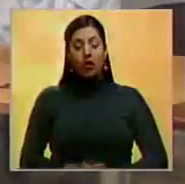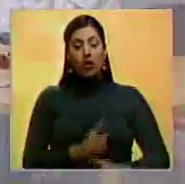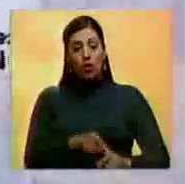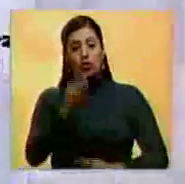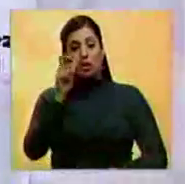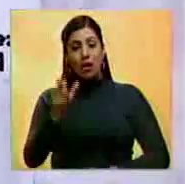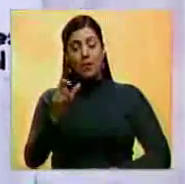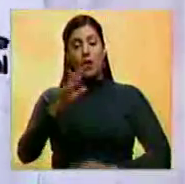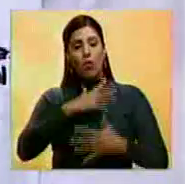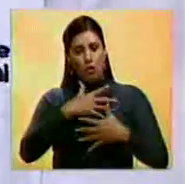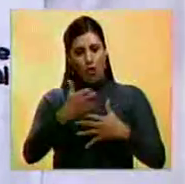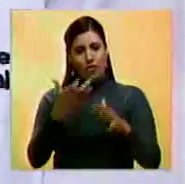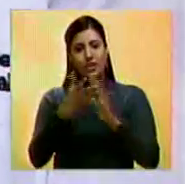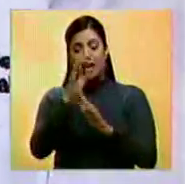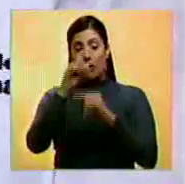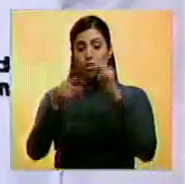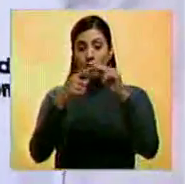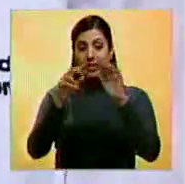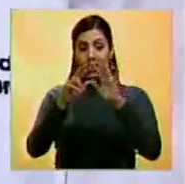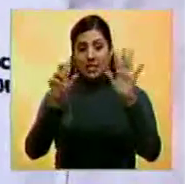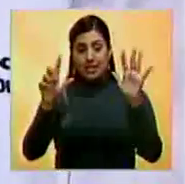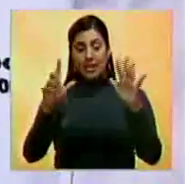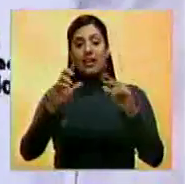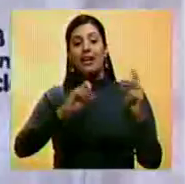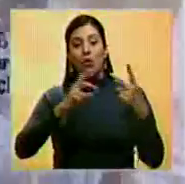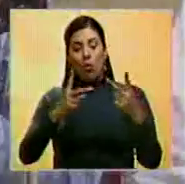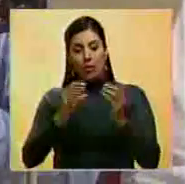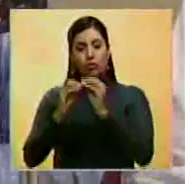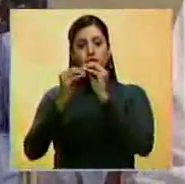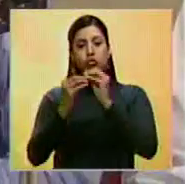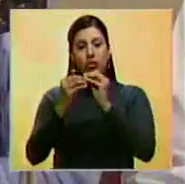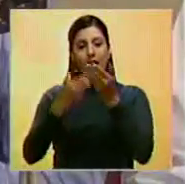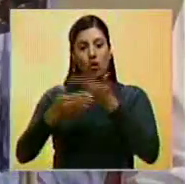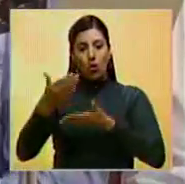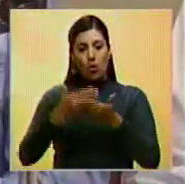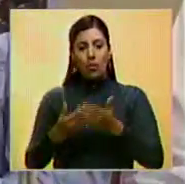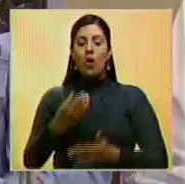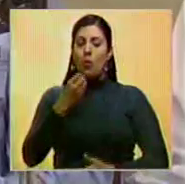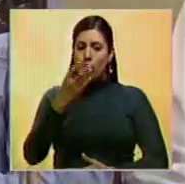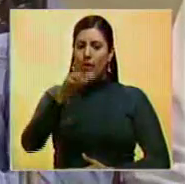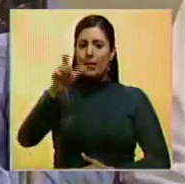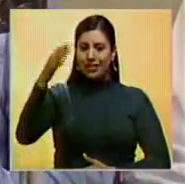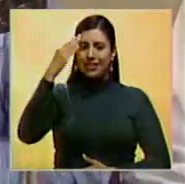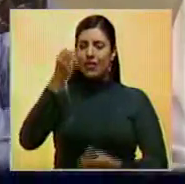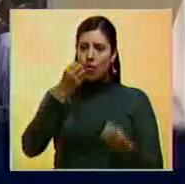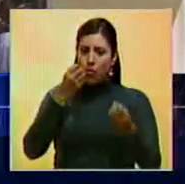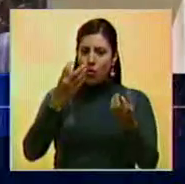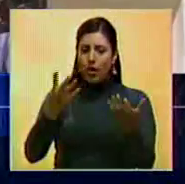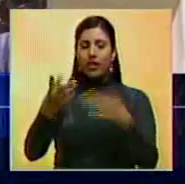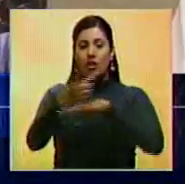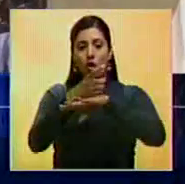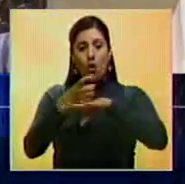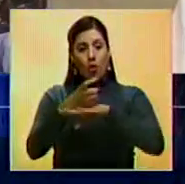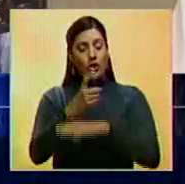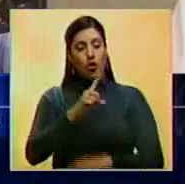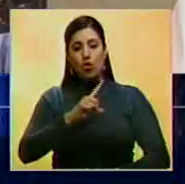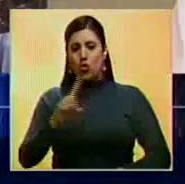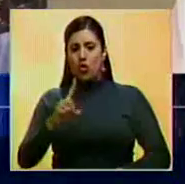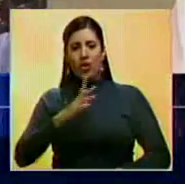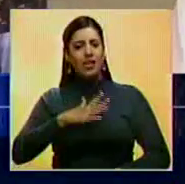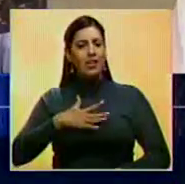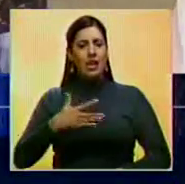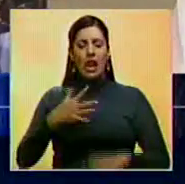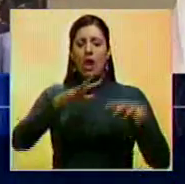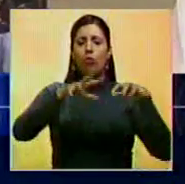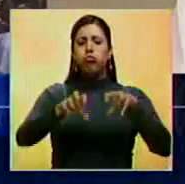Gerson Hernández confía en que el año 2017 habrá una recuperación económica. Es bueno hacérselo saber a los empresarios. El gobierno no está interesado